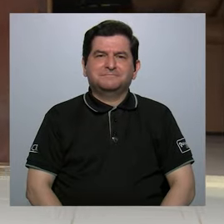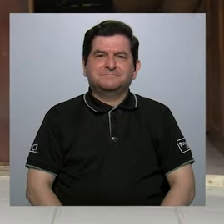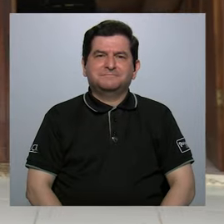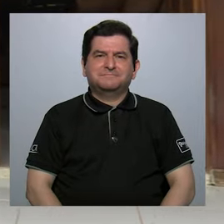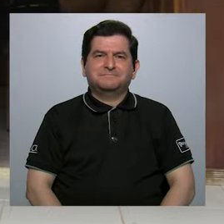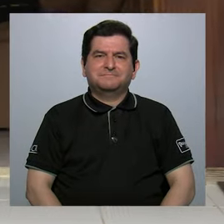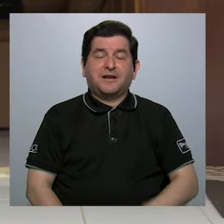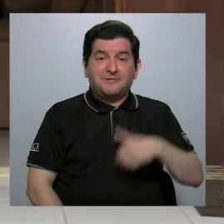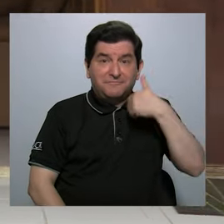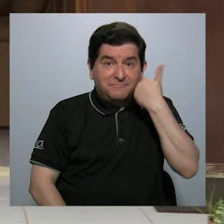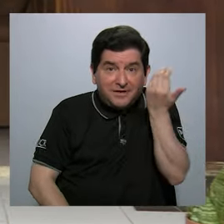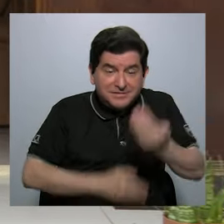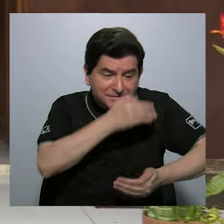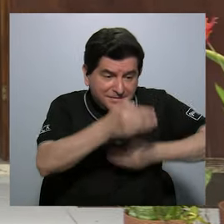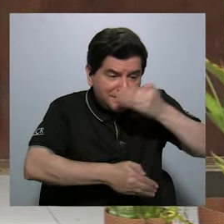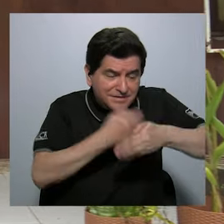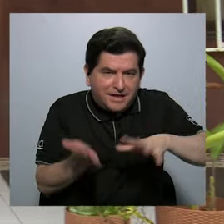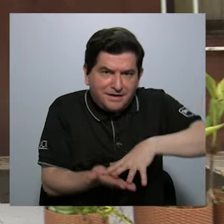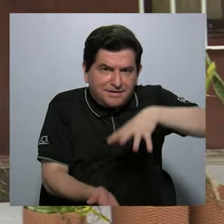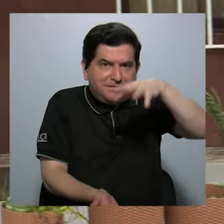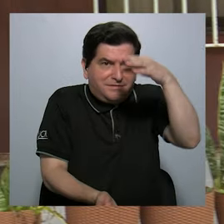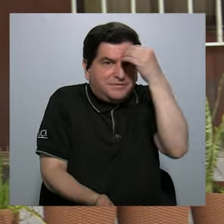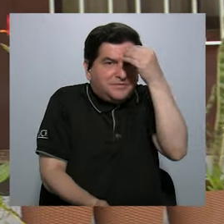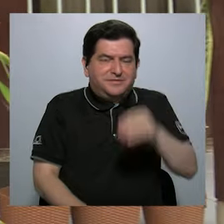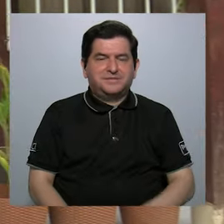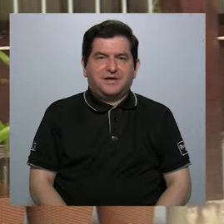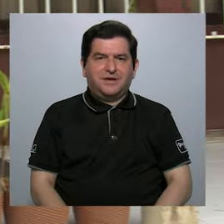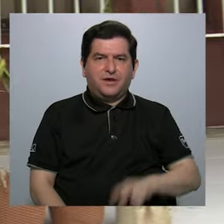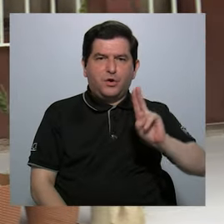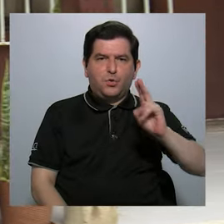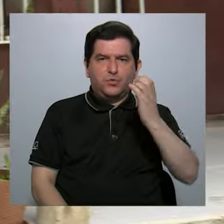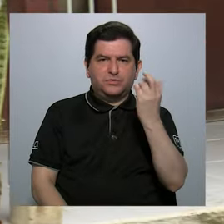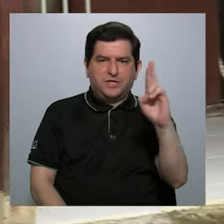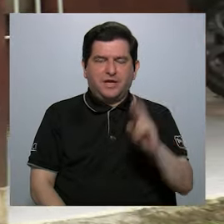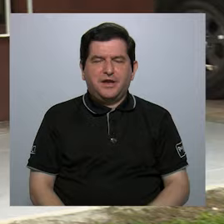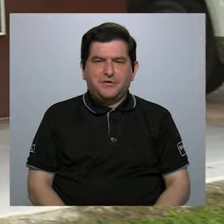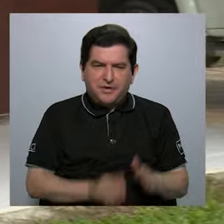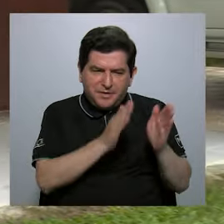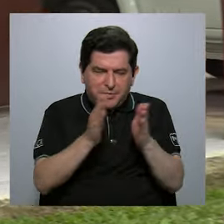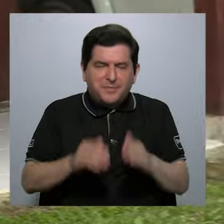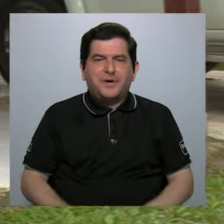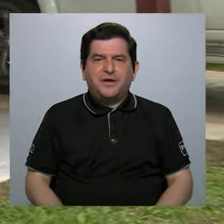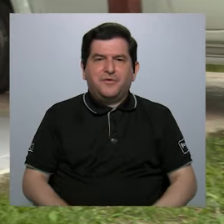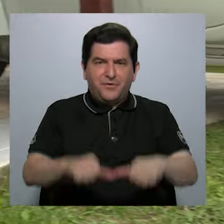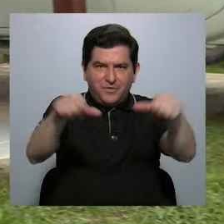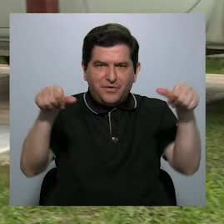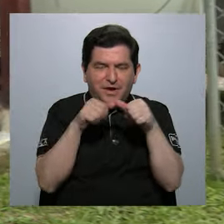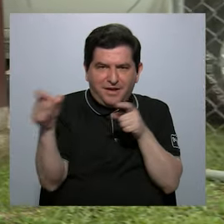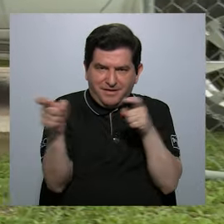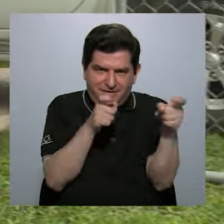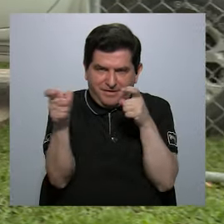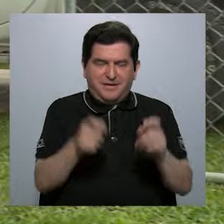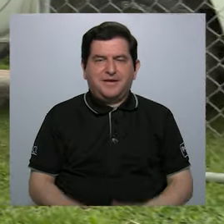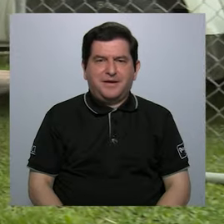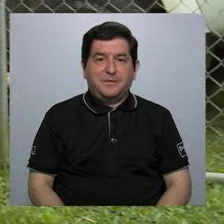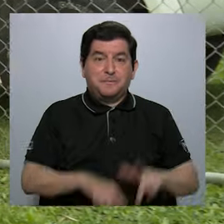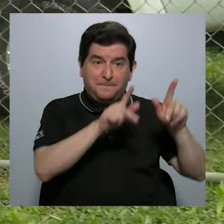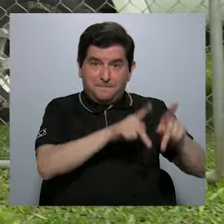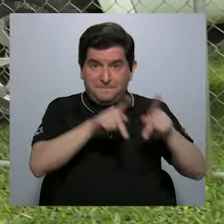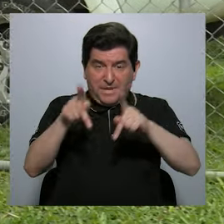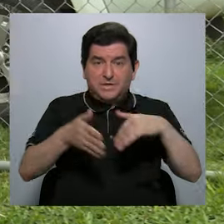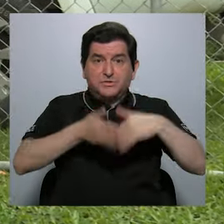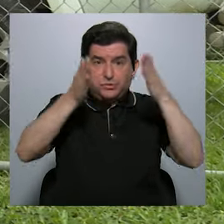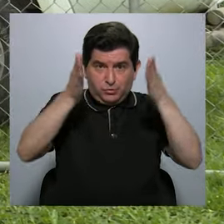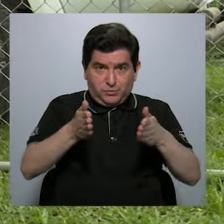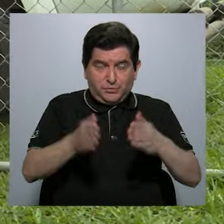Para facilitar el proceso de proceso de aprendizaje, la UCR acondicionó un módulo administrativo donde las personas estudiantes